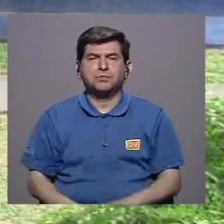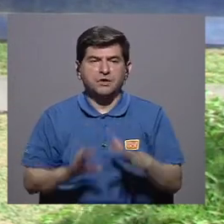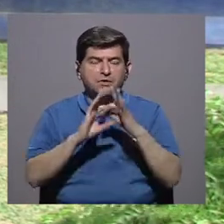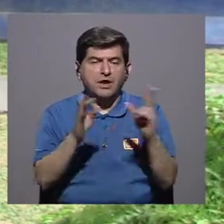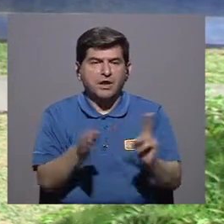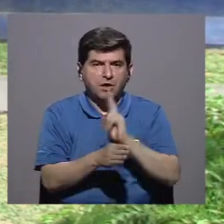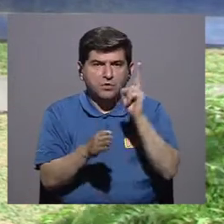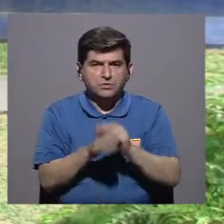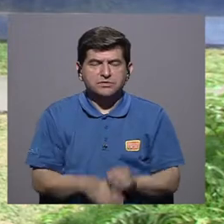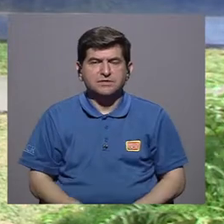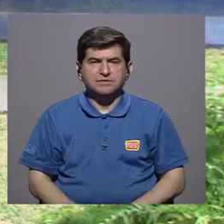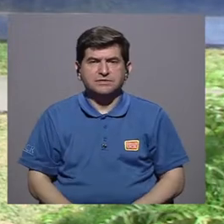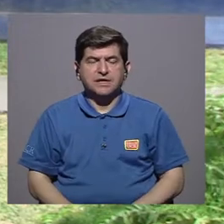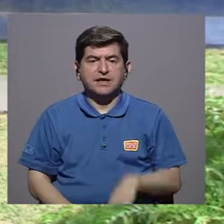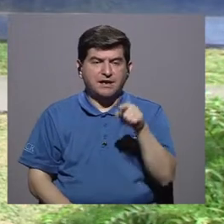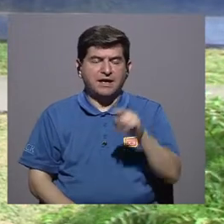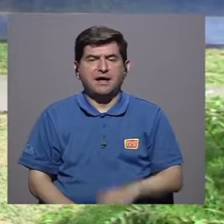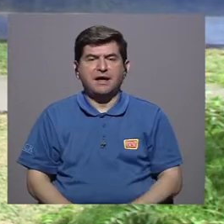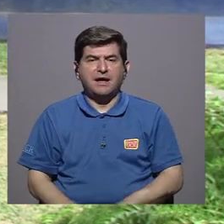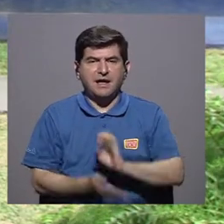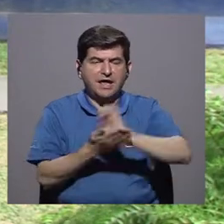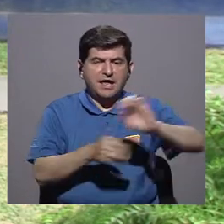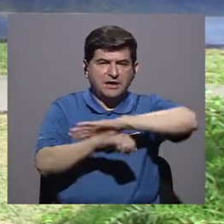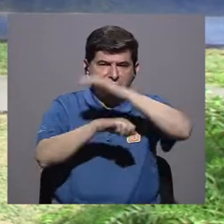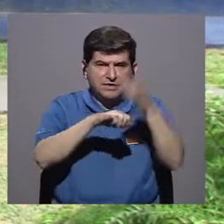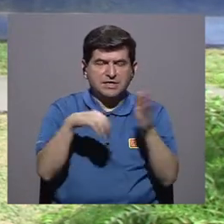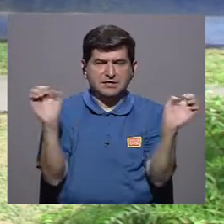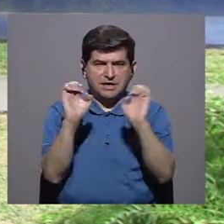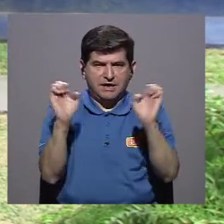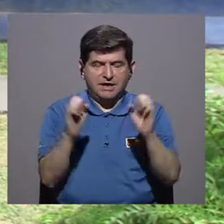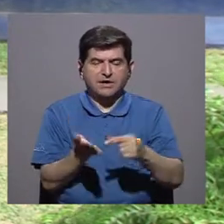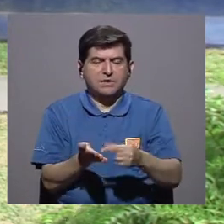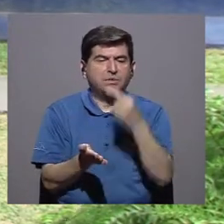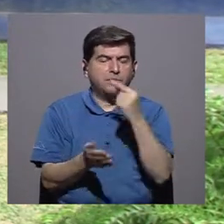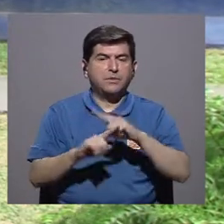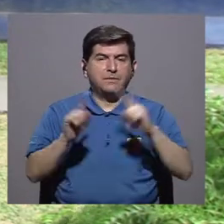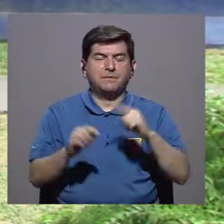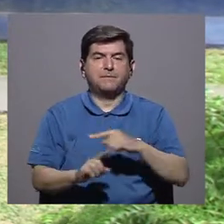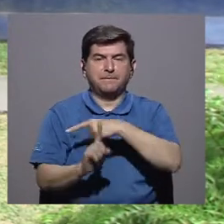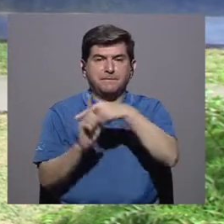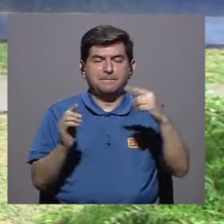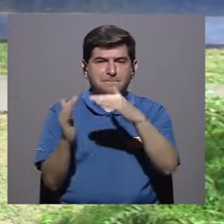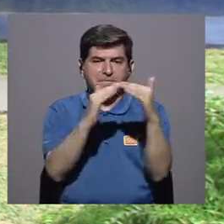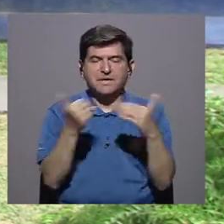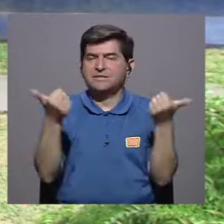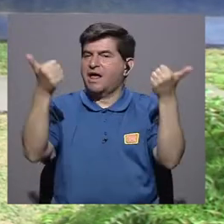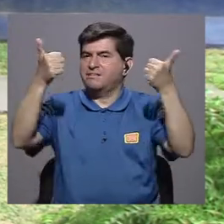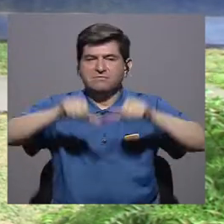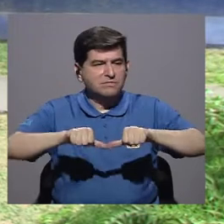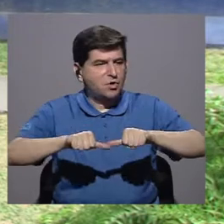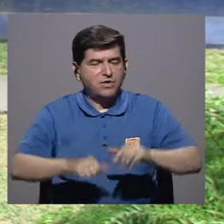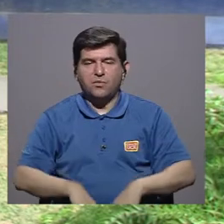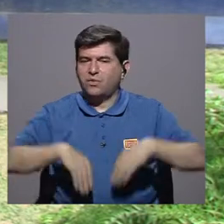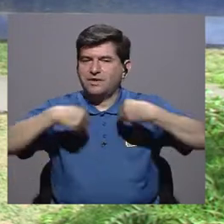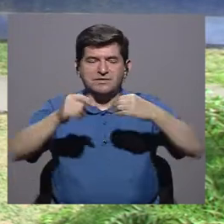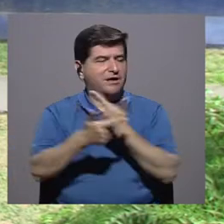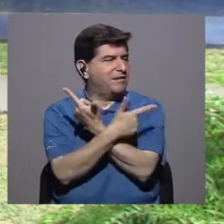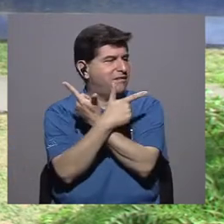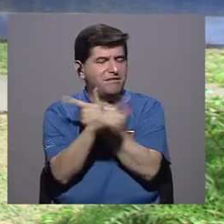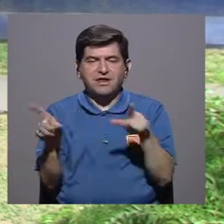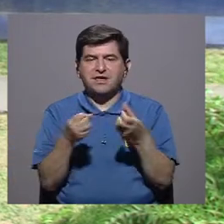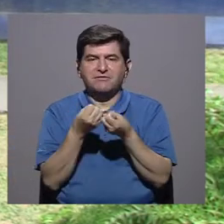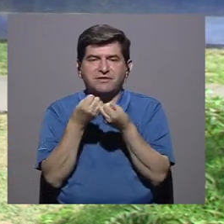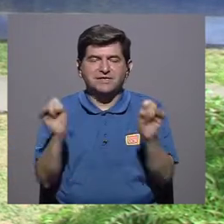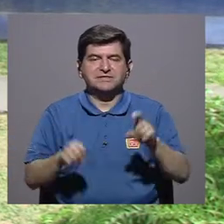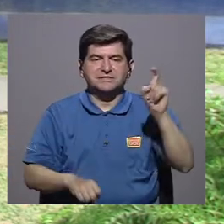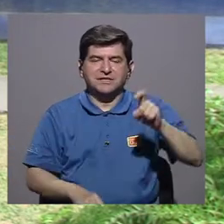uso de anticonceptivos de emergencia. Sin embargo, más de la mitad de la población no está de acuerdo con que esté de venta libre sin necesidad